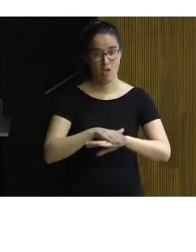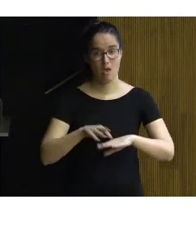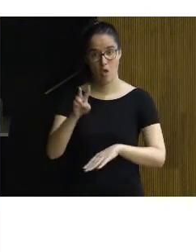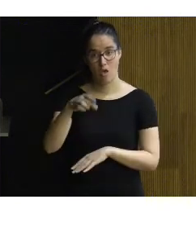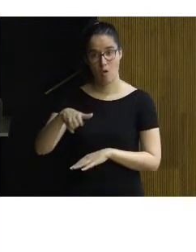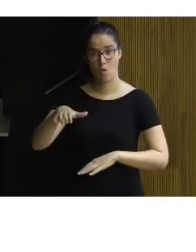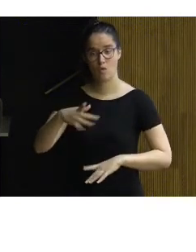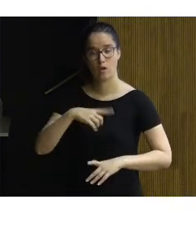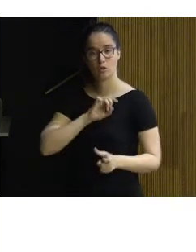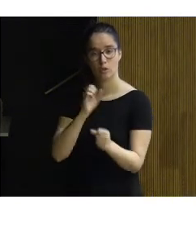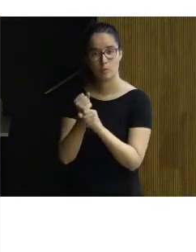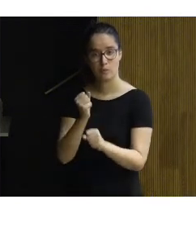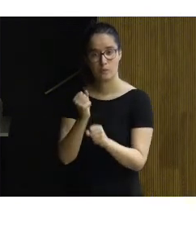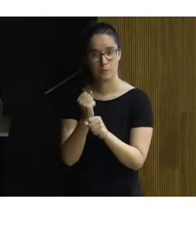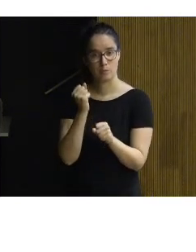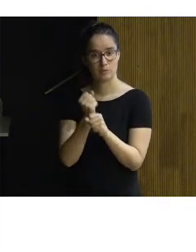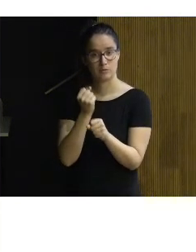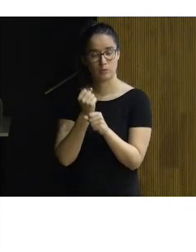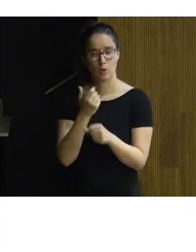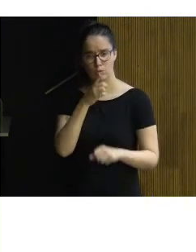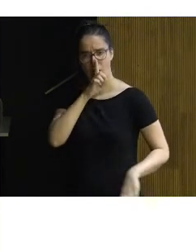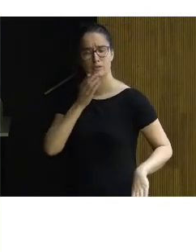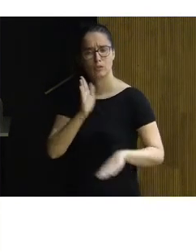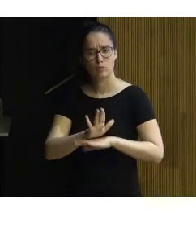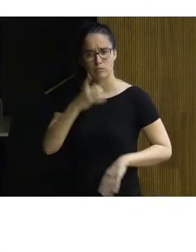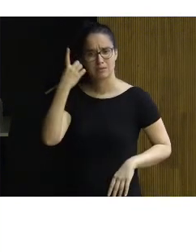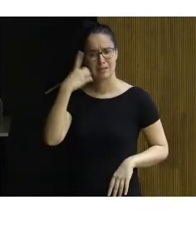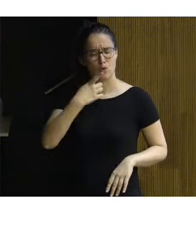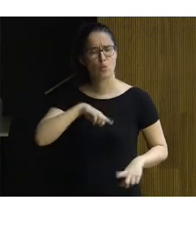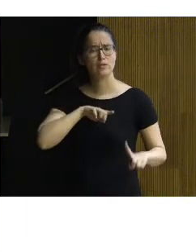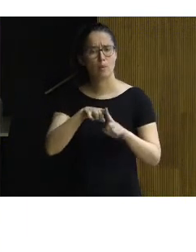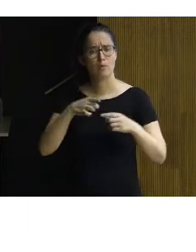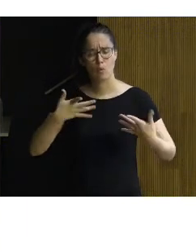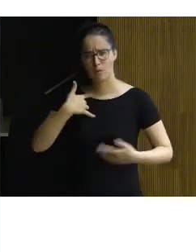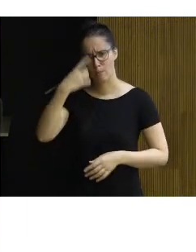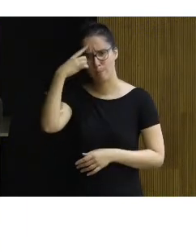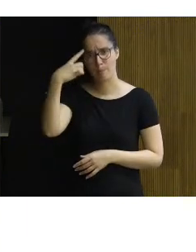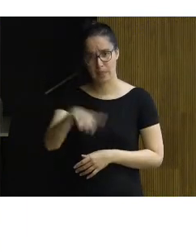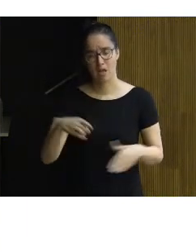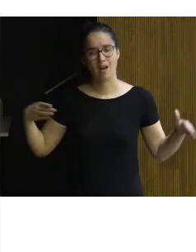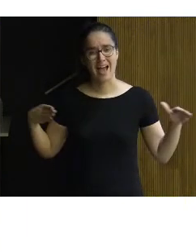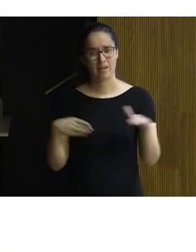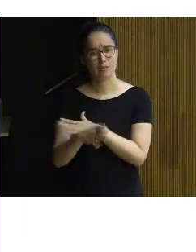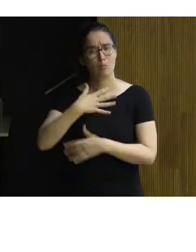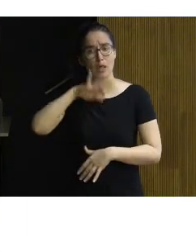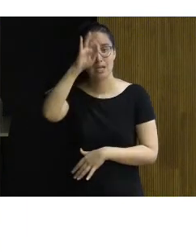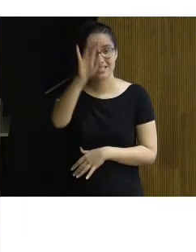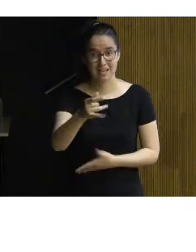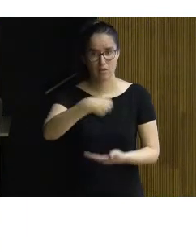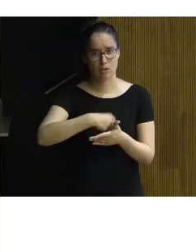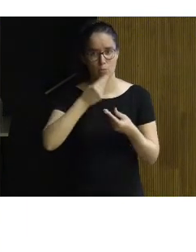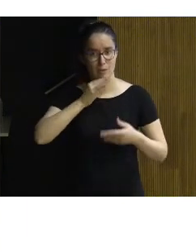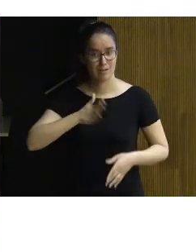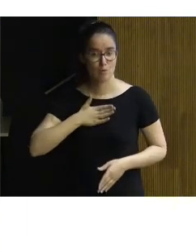hemos trabajado con una actitud de saber cuál era nuestro objetivo, de que la accesibilidad era posible en el patrimonio